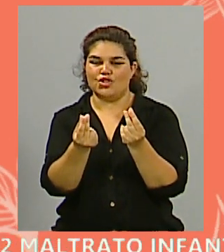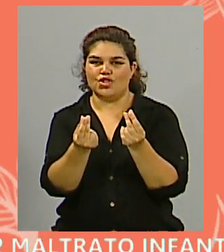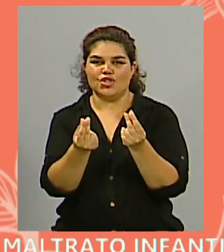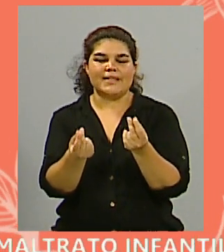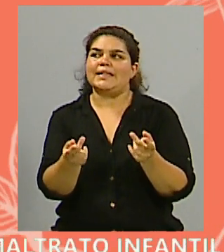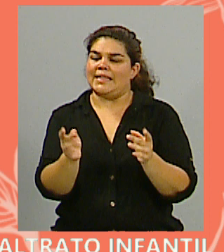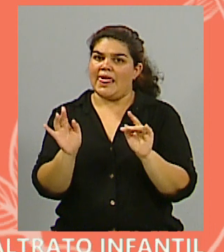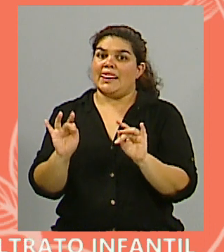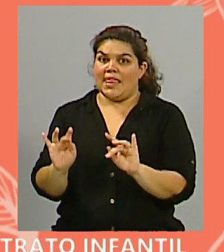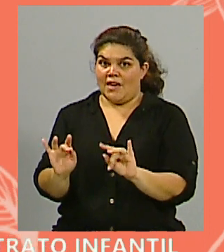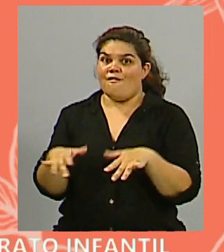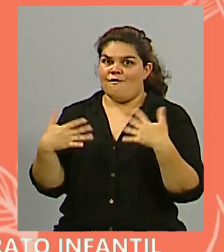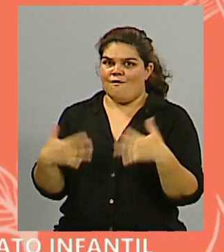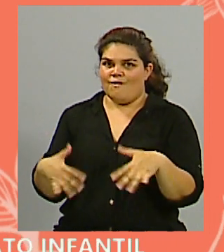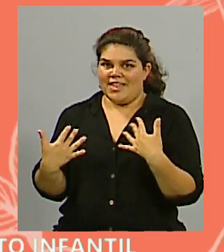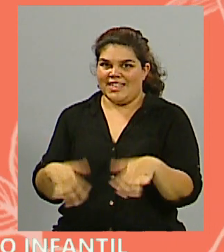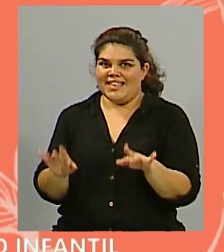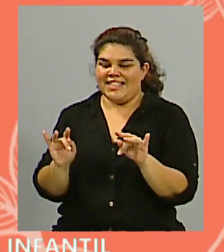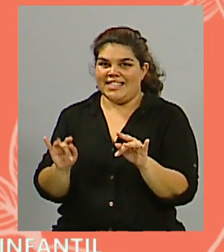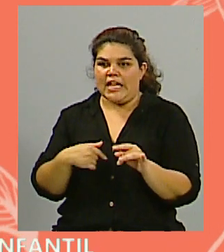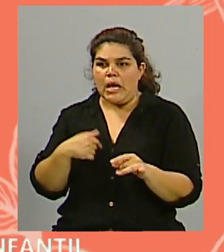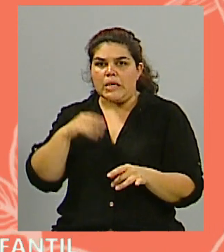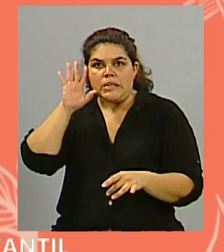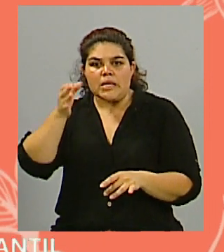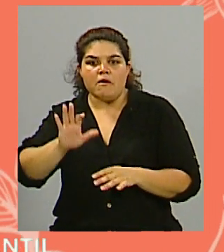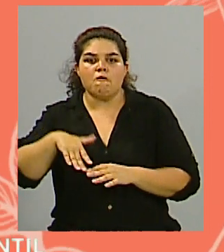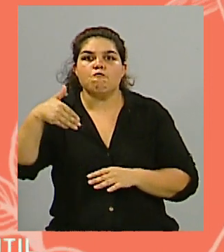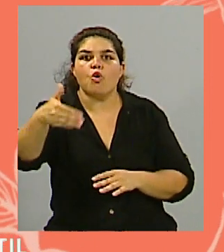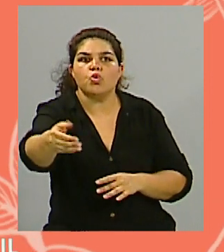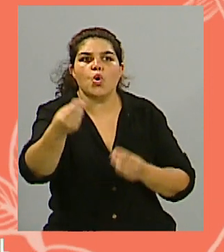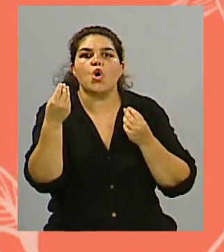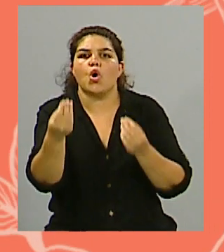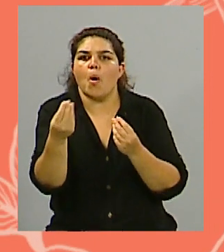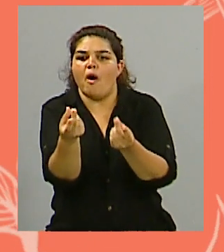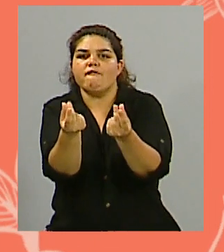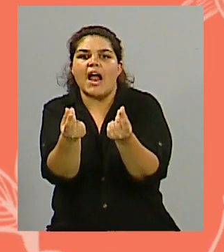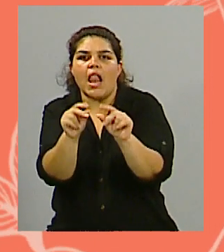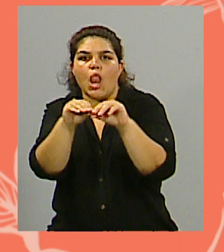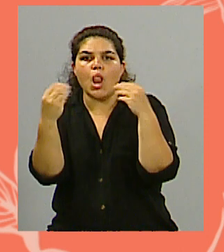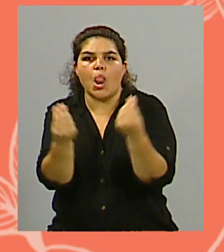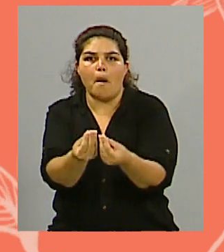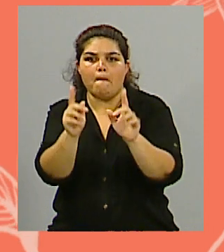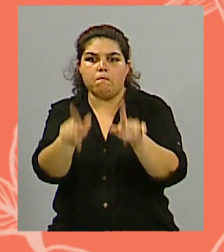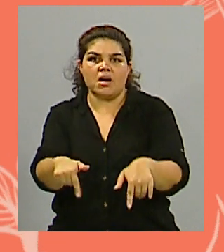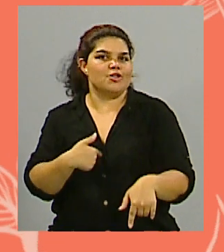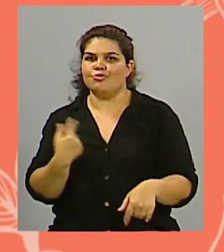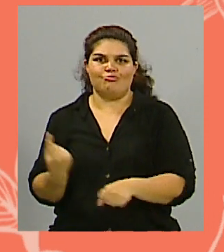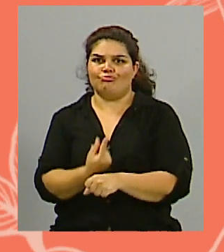difícil poder proyectar, entonces es muy difícil vender también, claramente, entonces, bueno, estamos ahí